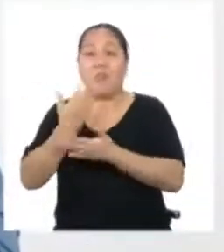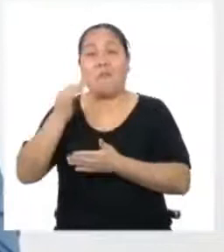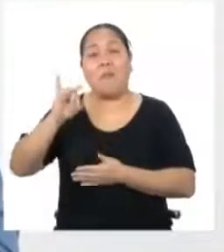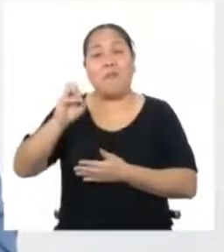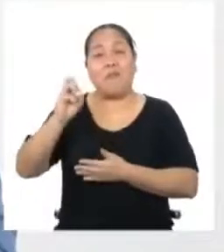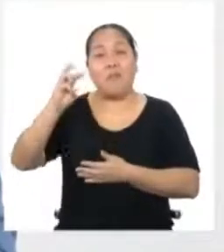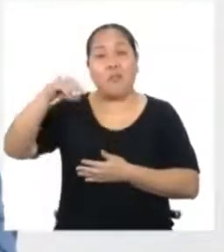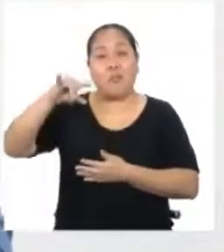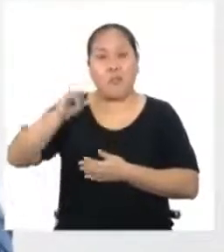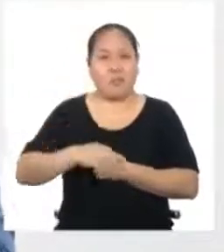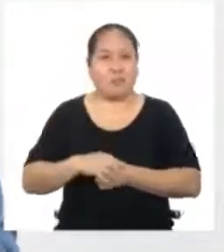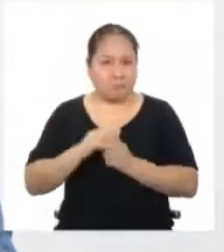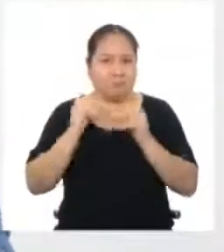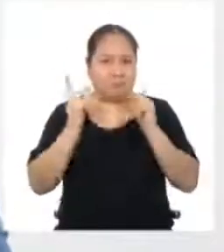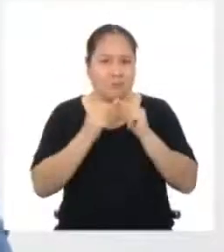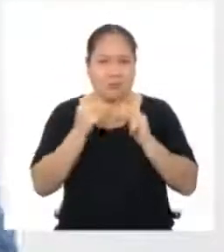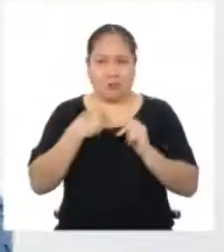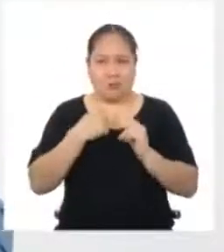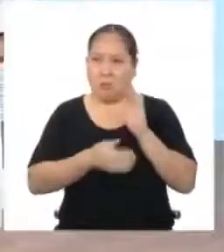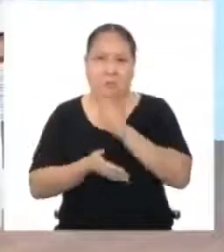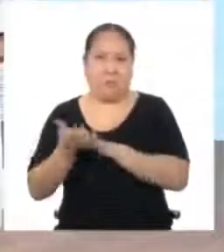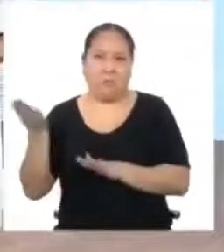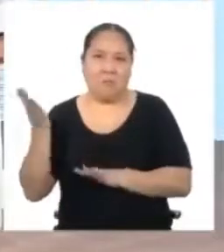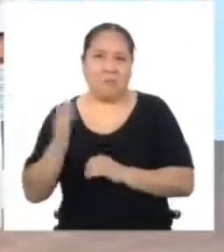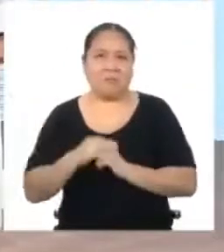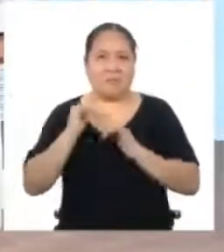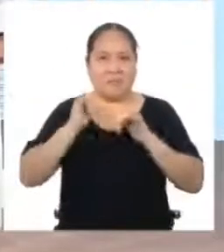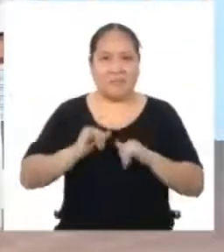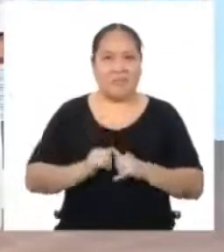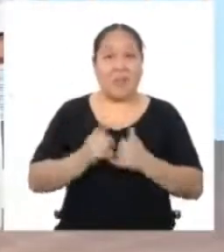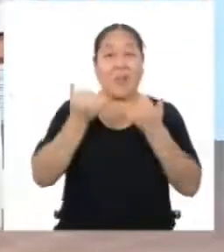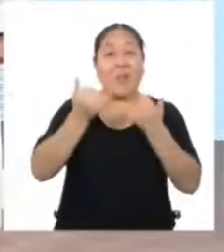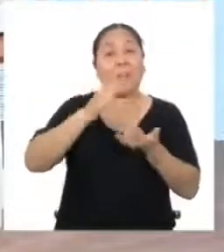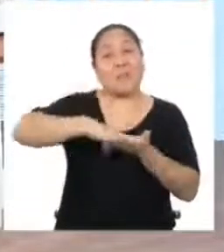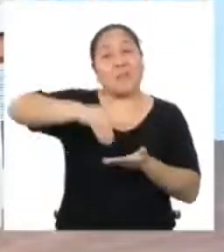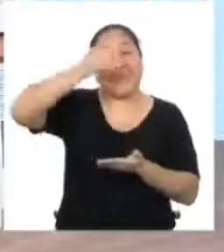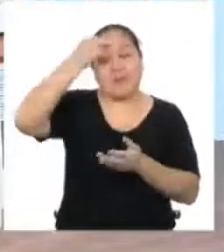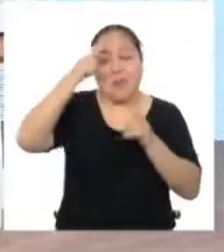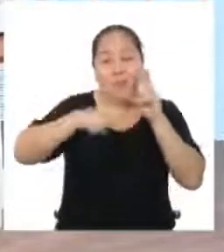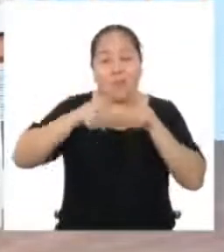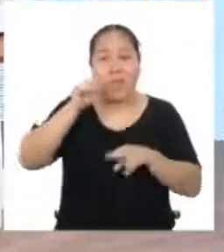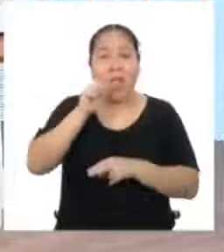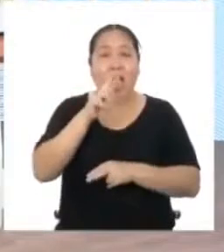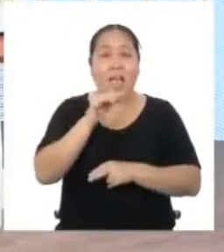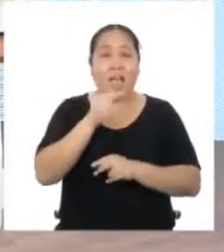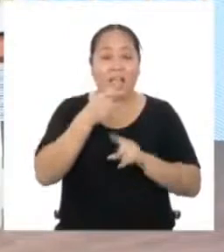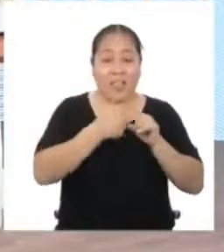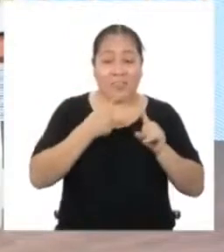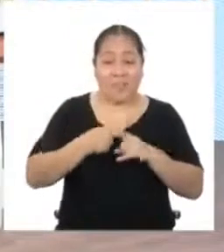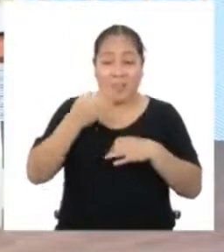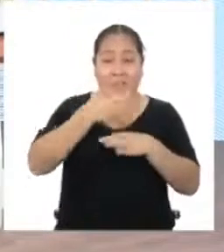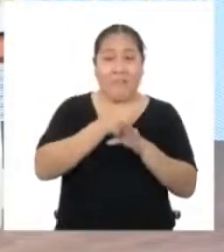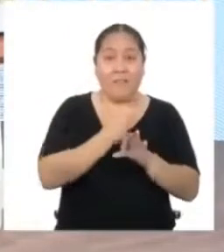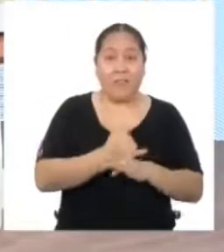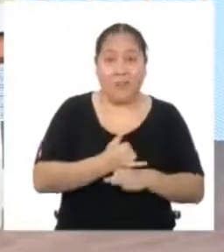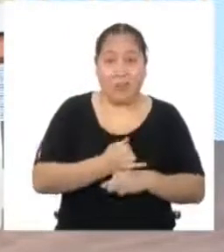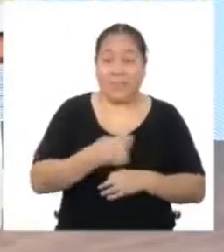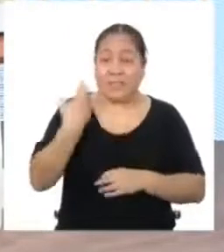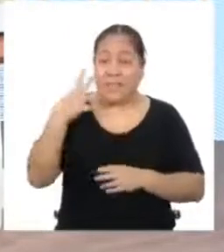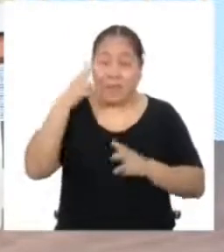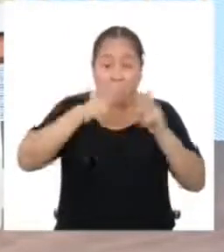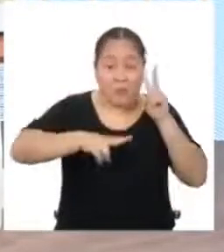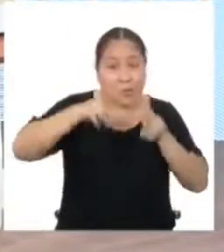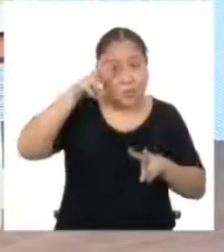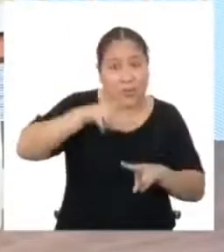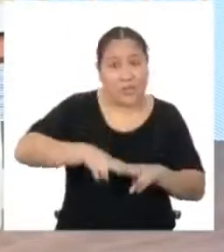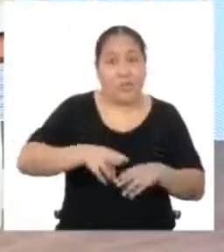Perfecto Yo no me voy a ningún lado Hoy estamos aprendiendo a calcular el área de distintas figuras geométricas Y hemos podido